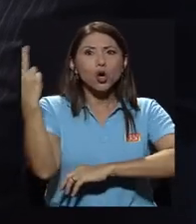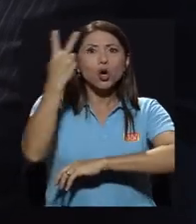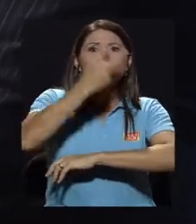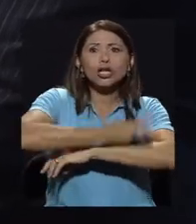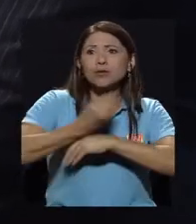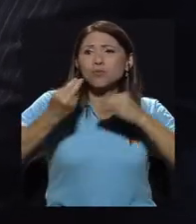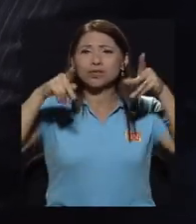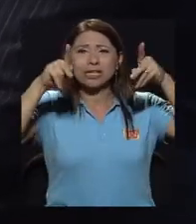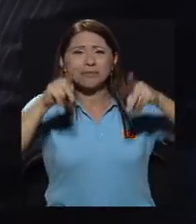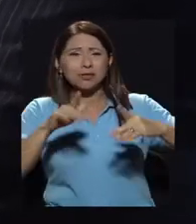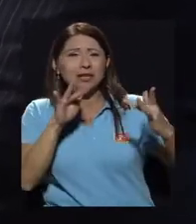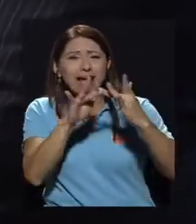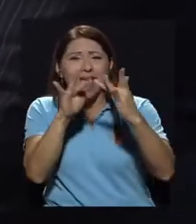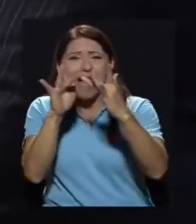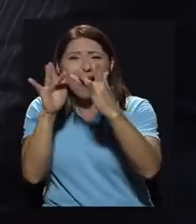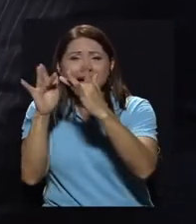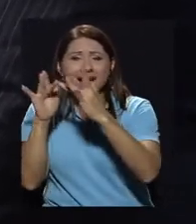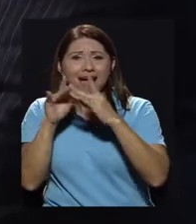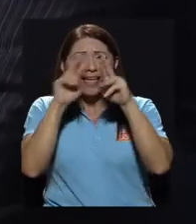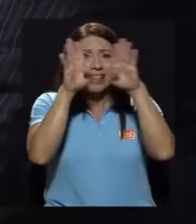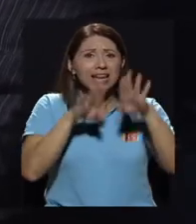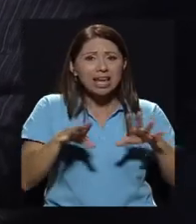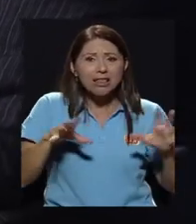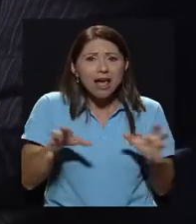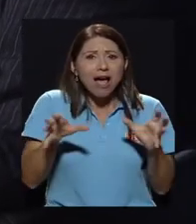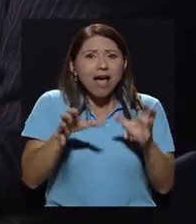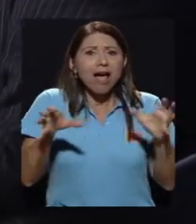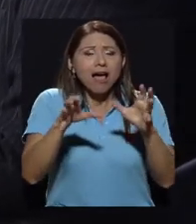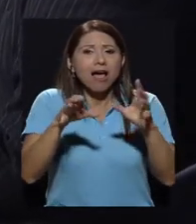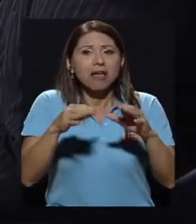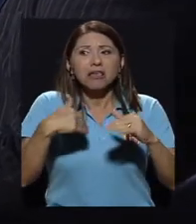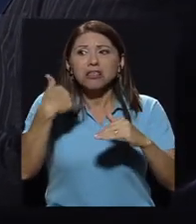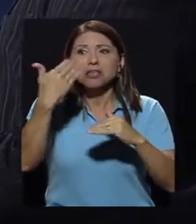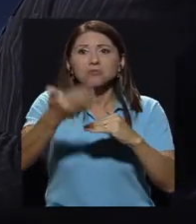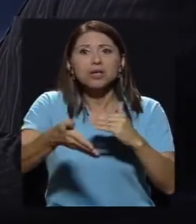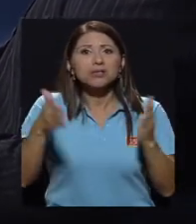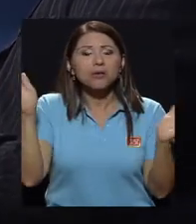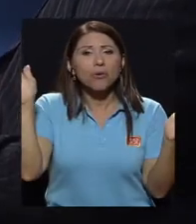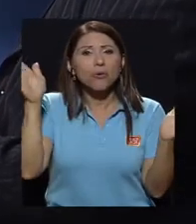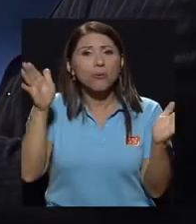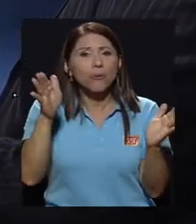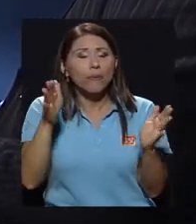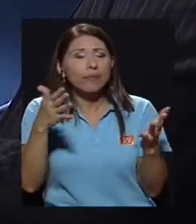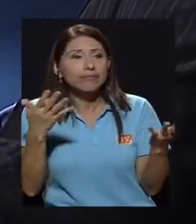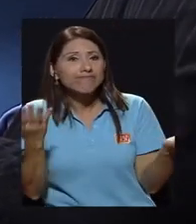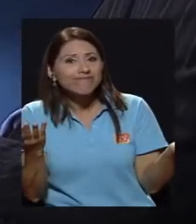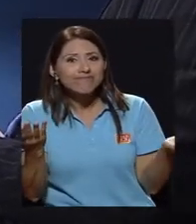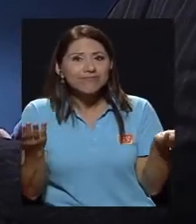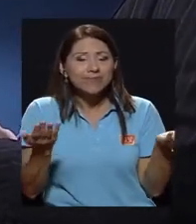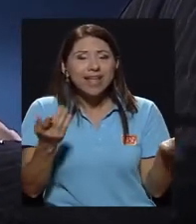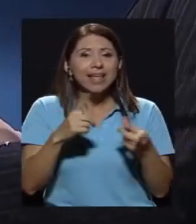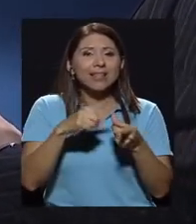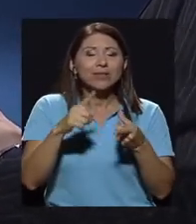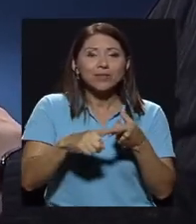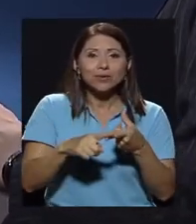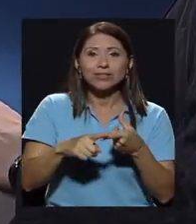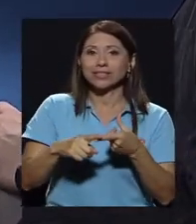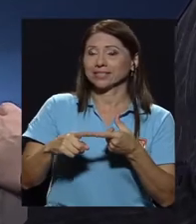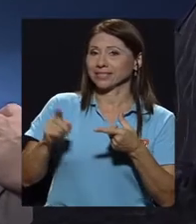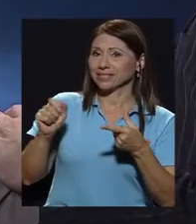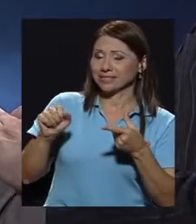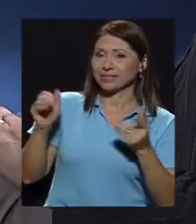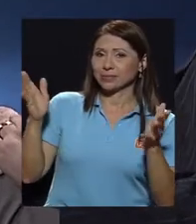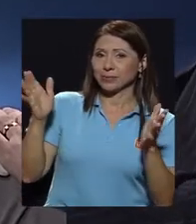gran actividad en Internet y y después casi nulo, ¿verdad? algo... Falla, eso. Exactamente, entonces vemos que